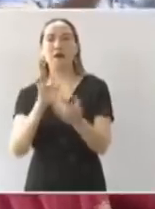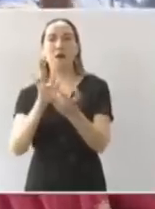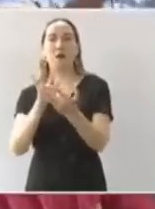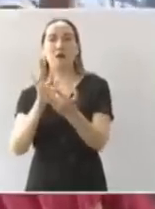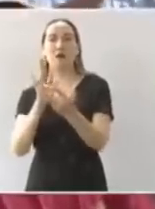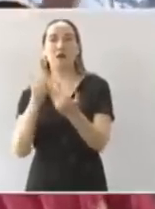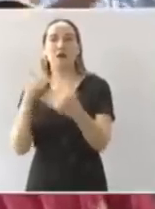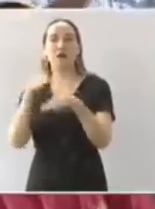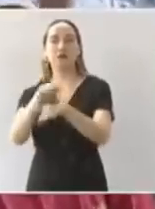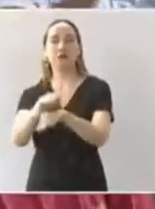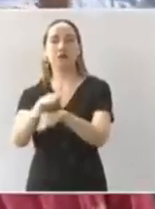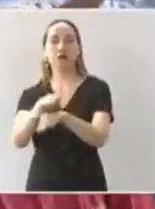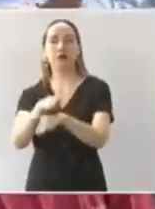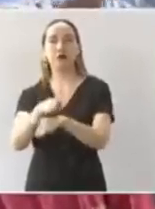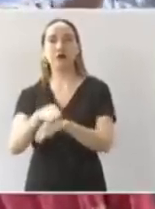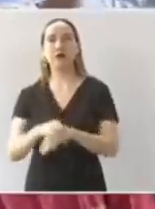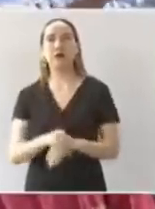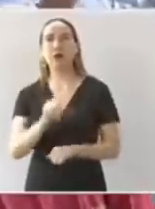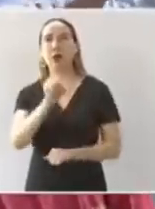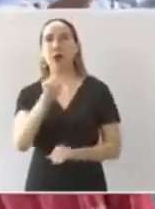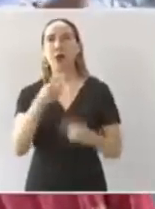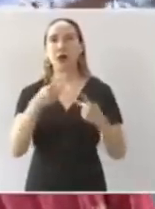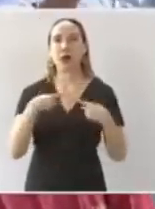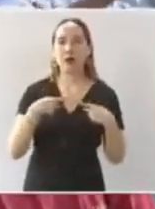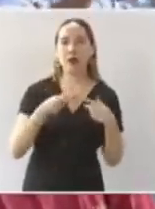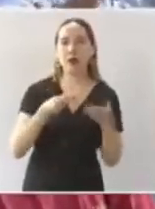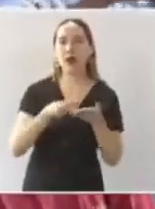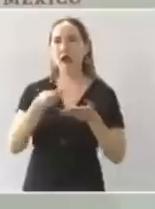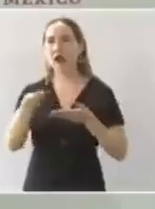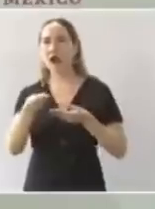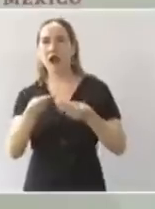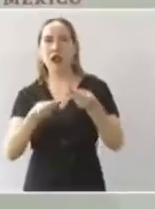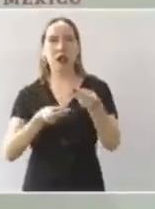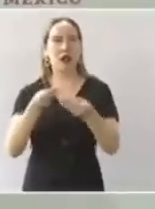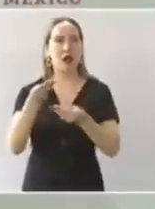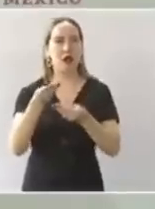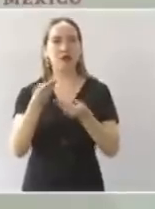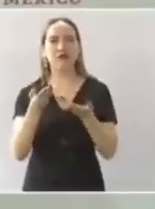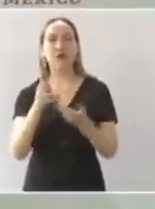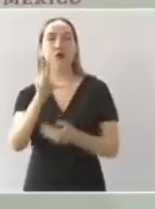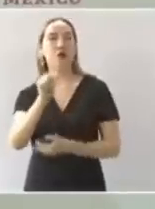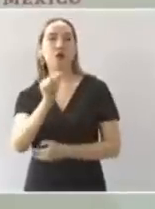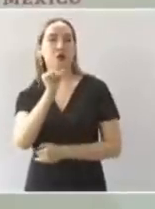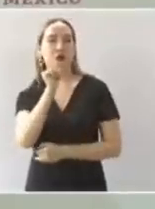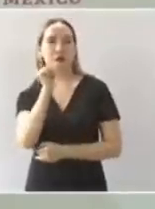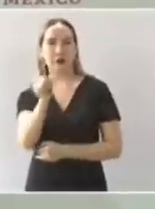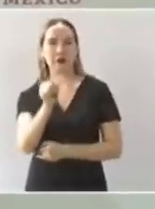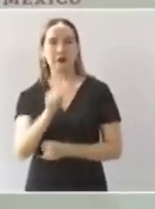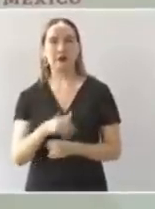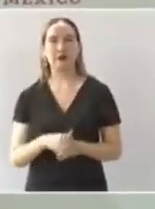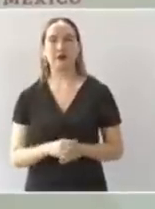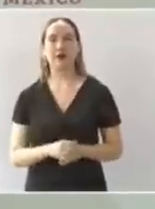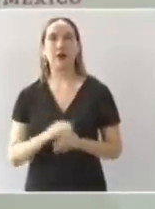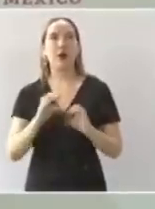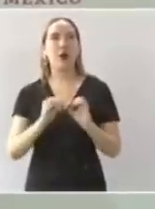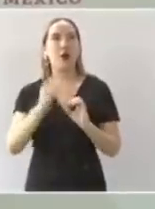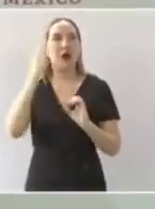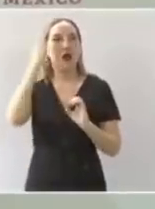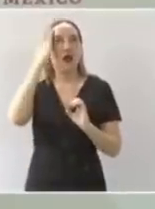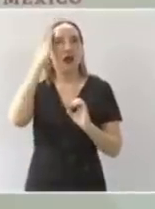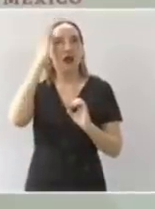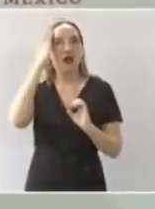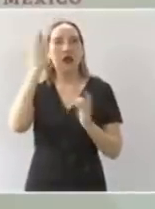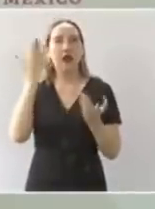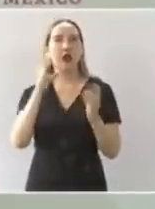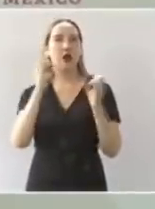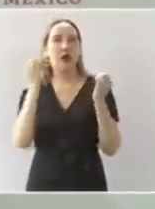ni de gobierno ni intermediarios de organizaciones que digan yo soy